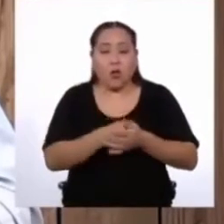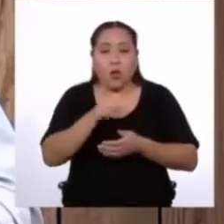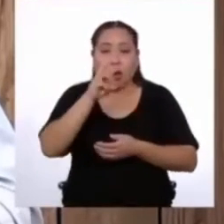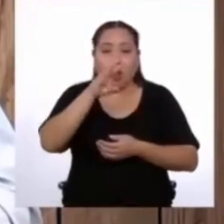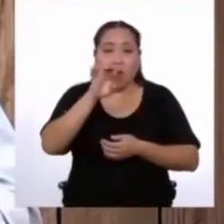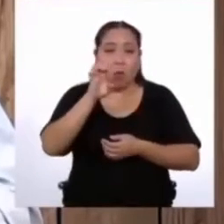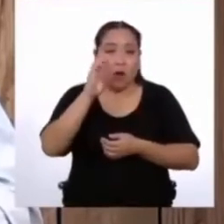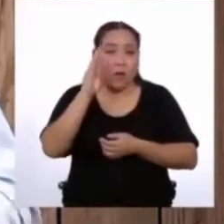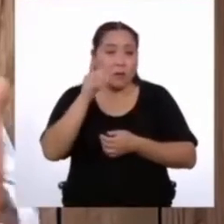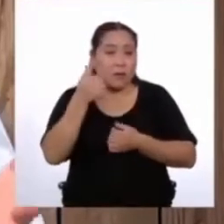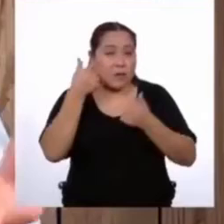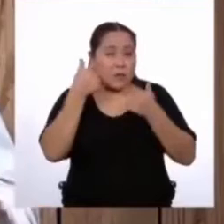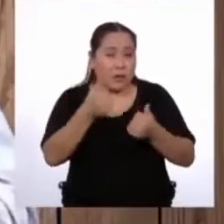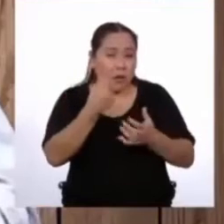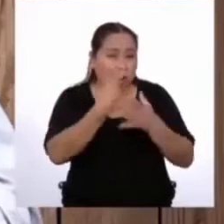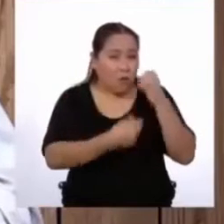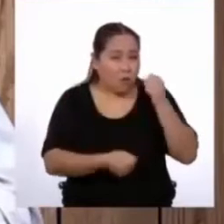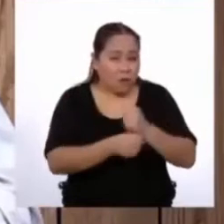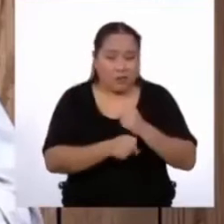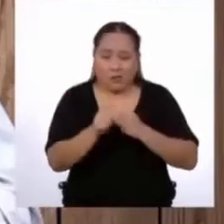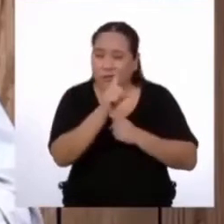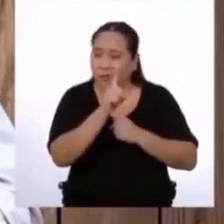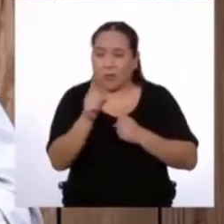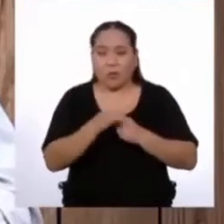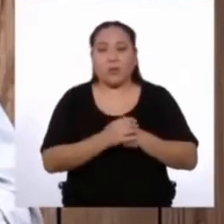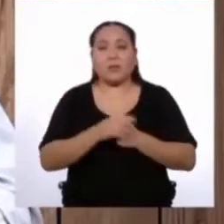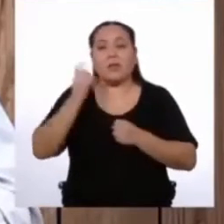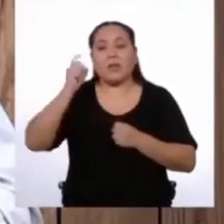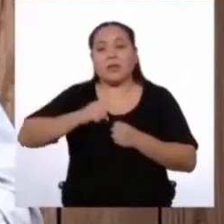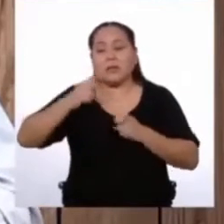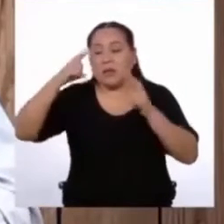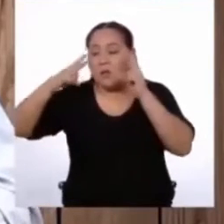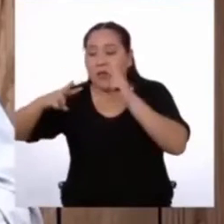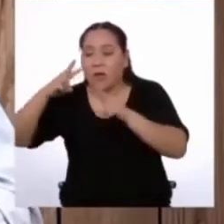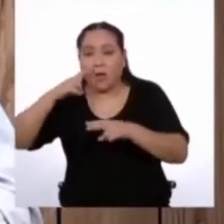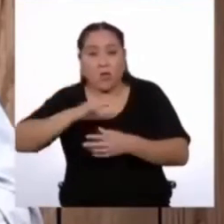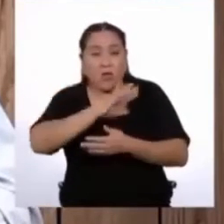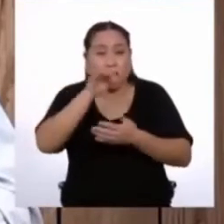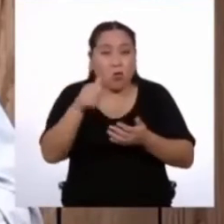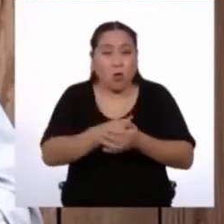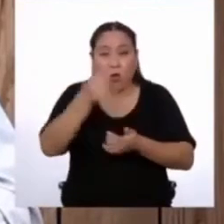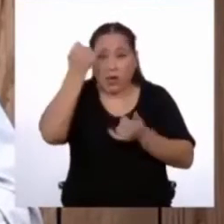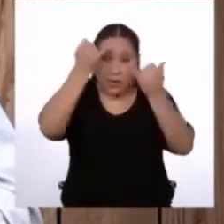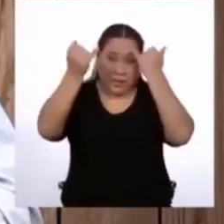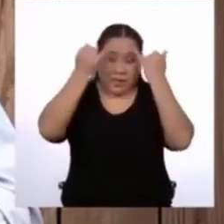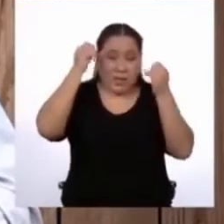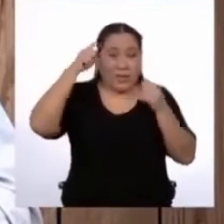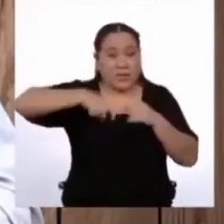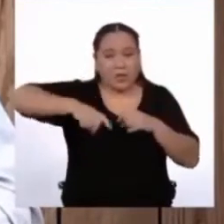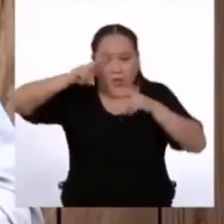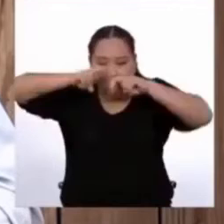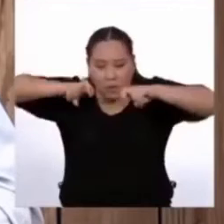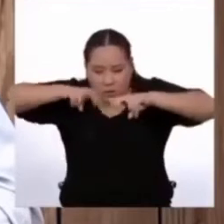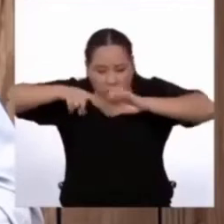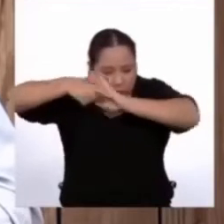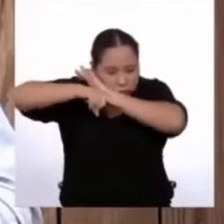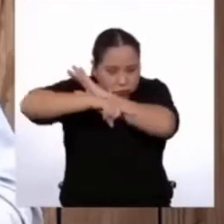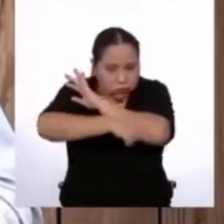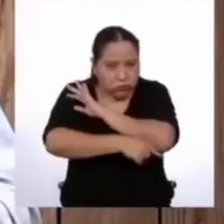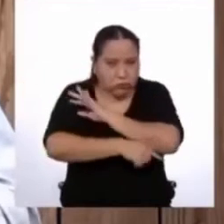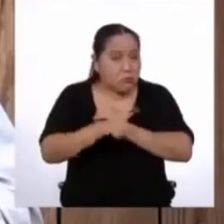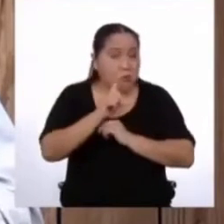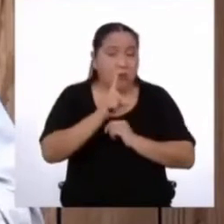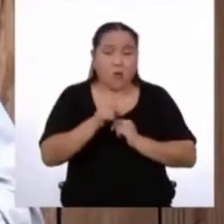fuentes confiables. Por otro lado, tienes que considerar que no todas las ideas necesitan una investigación de igual profundidad.